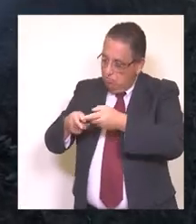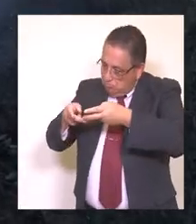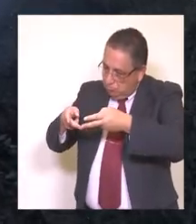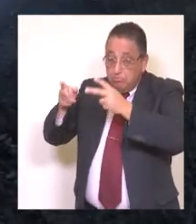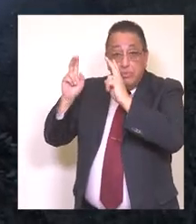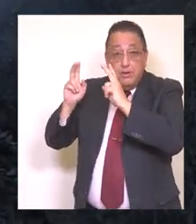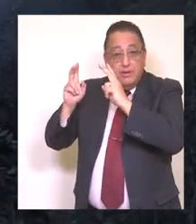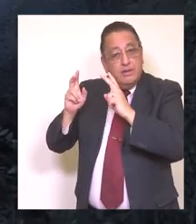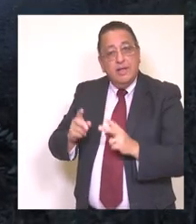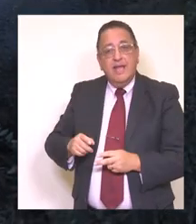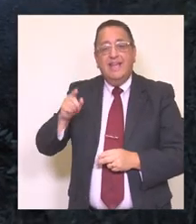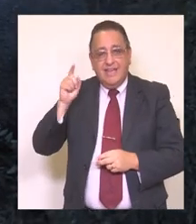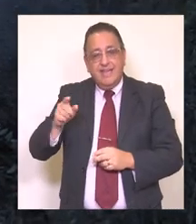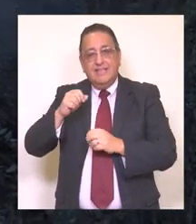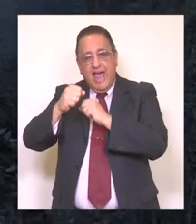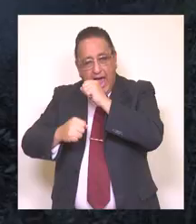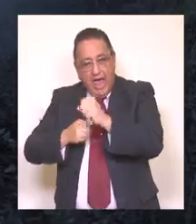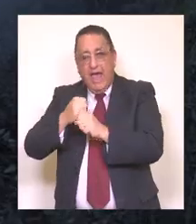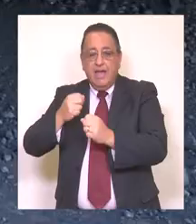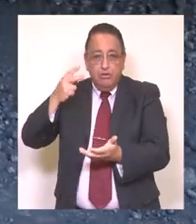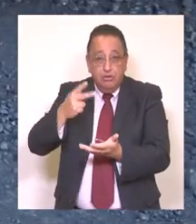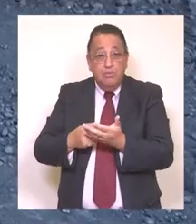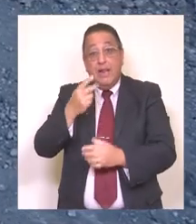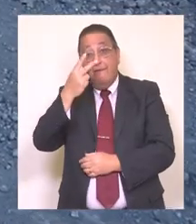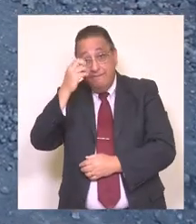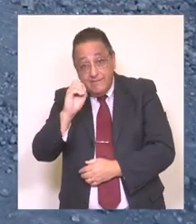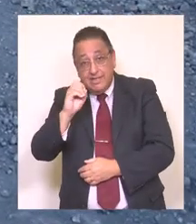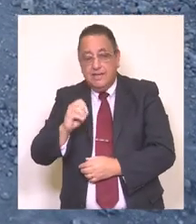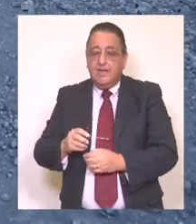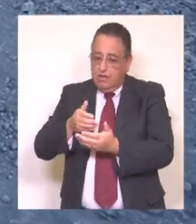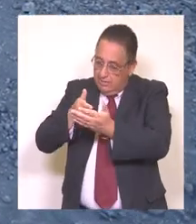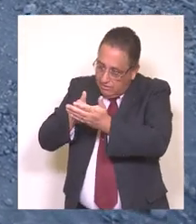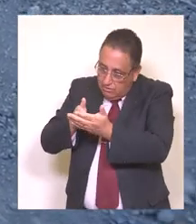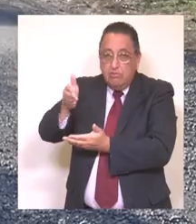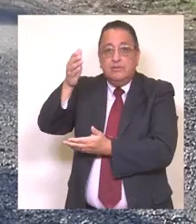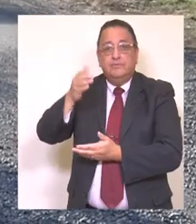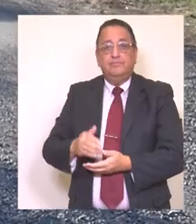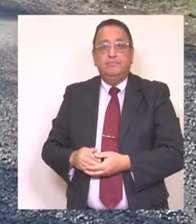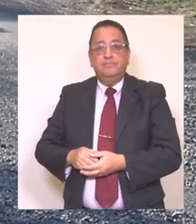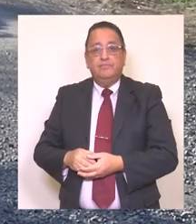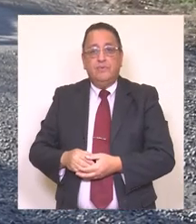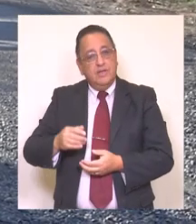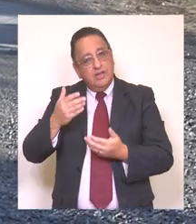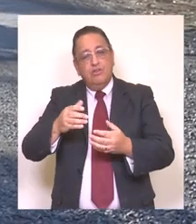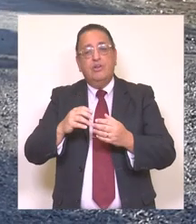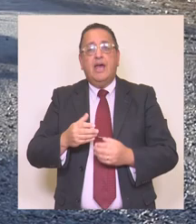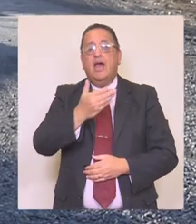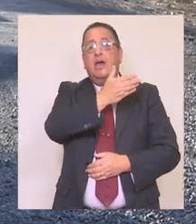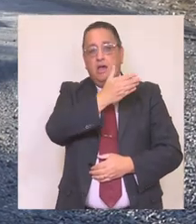estaba financiado. Proyecto que durante el presente año deberá ejecutarse. Por eso,